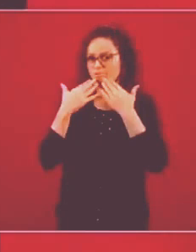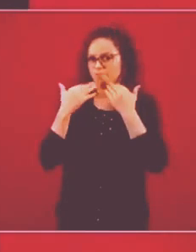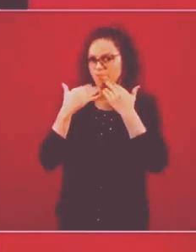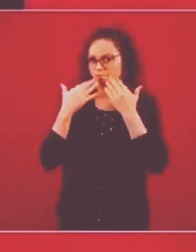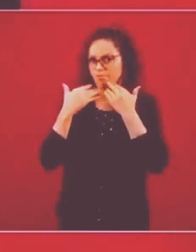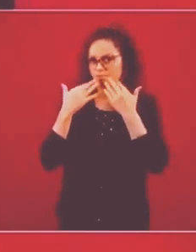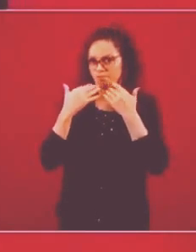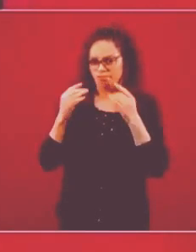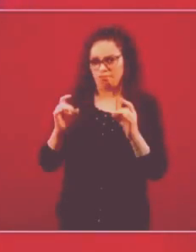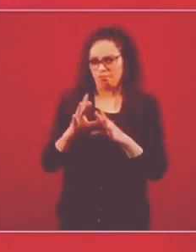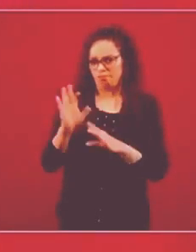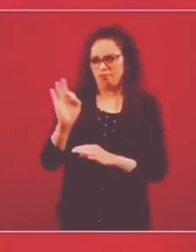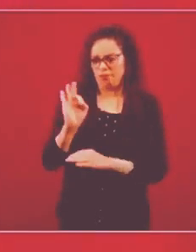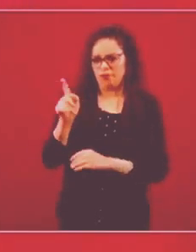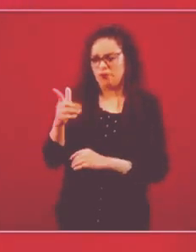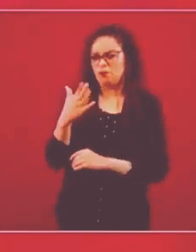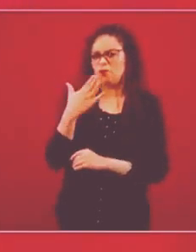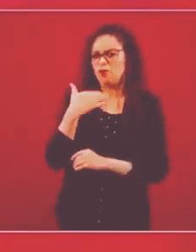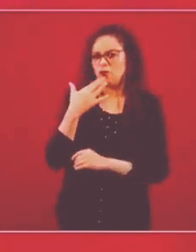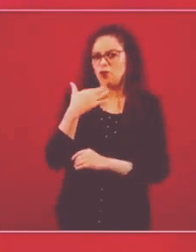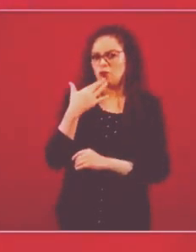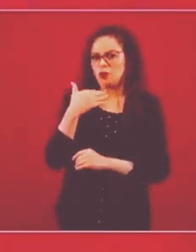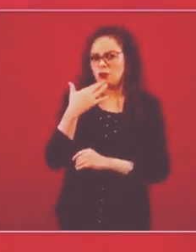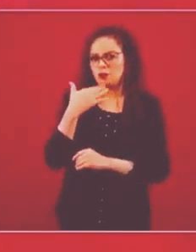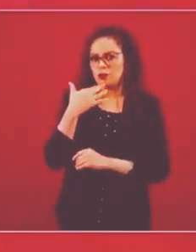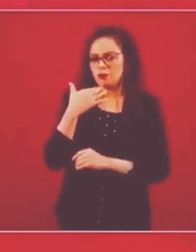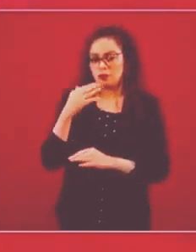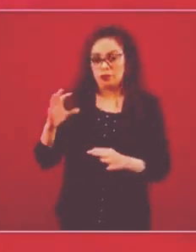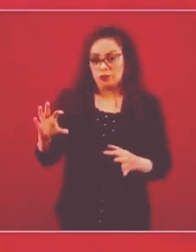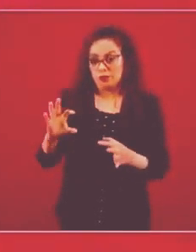cooperación.